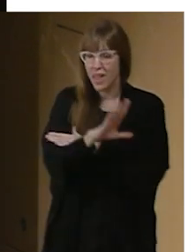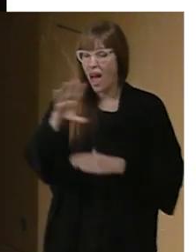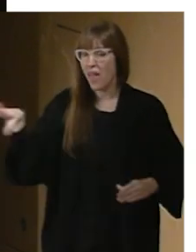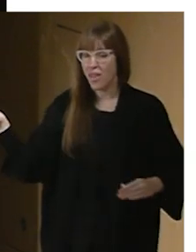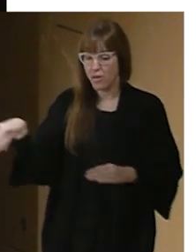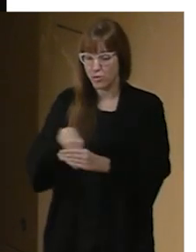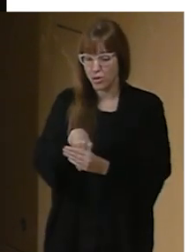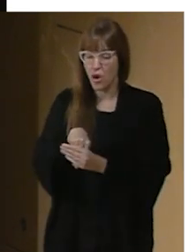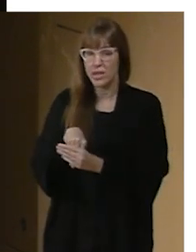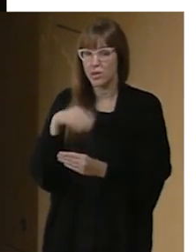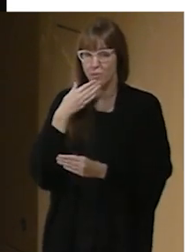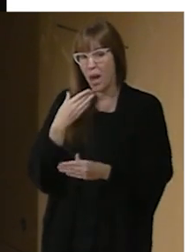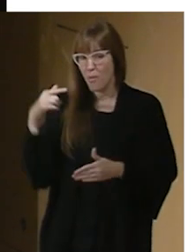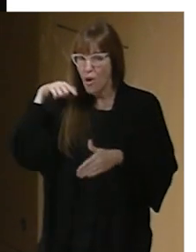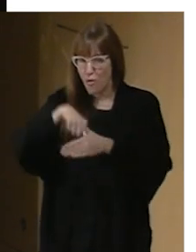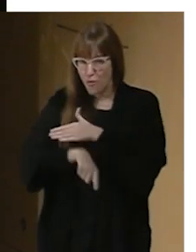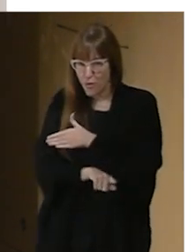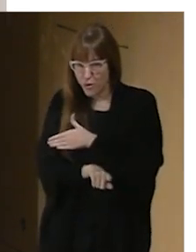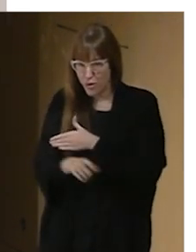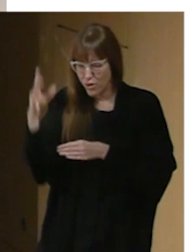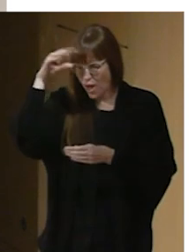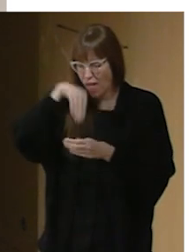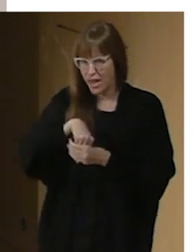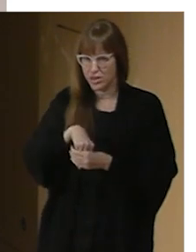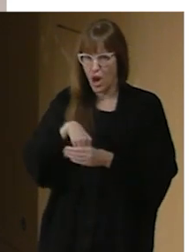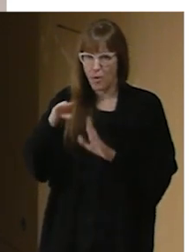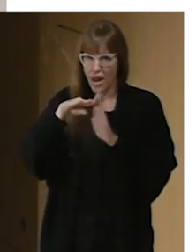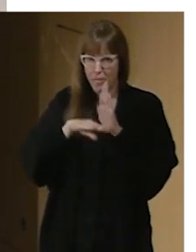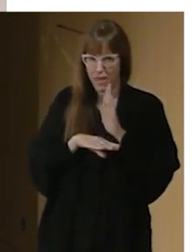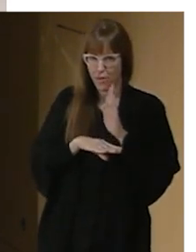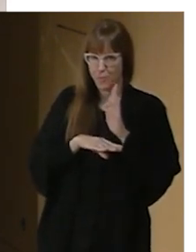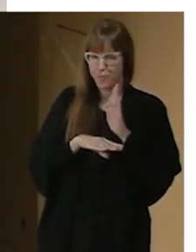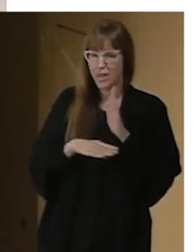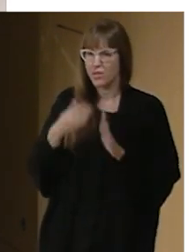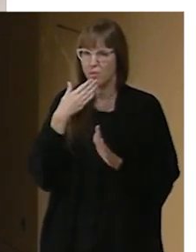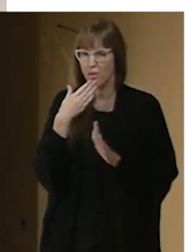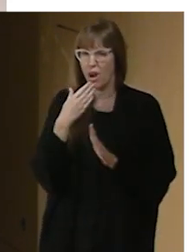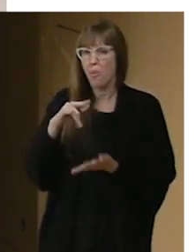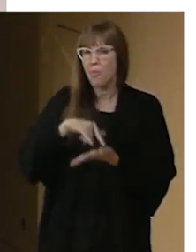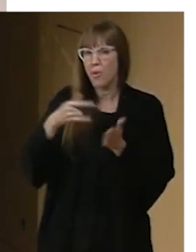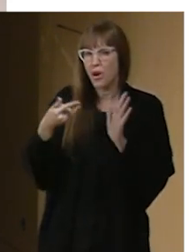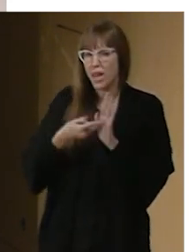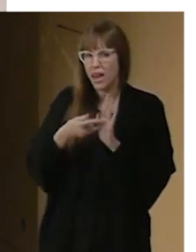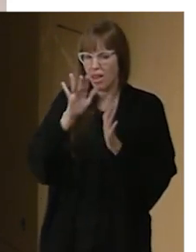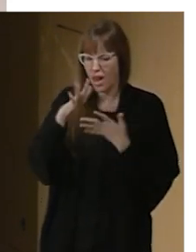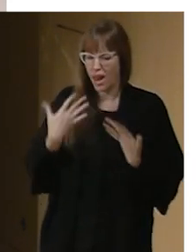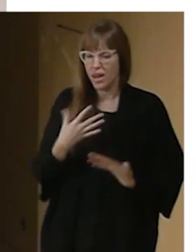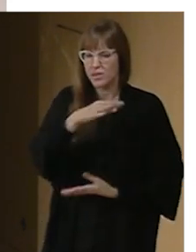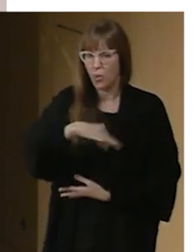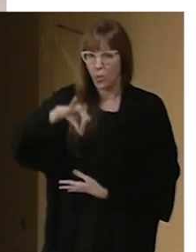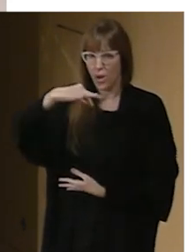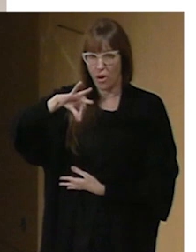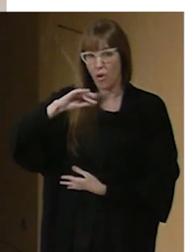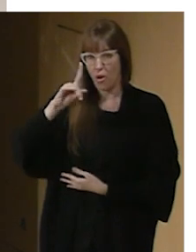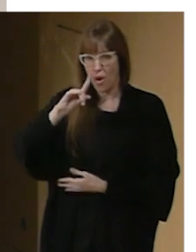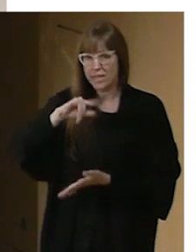dentro de su programación. No es una cuestión que hayan hecho no son proyectos momentáneos que intenten poner en marcha sino que son